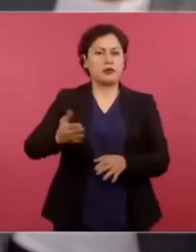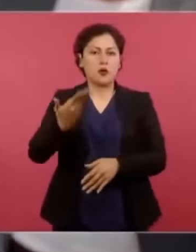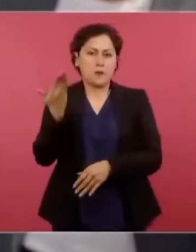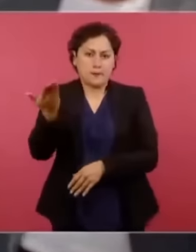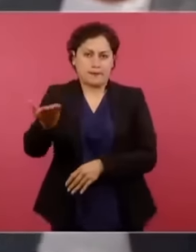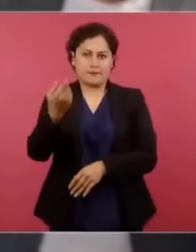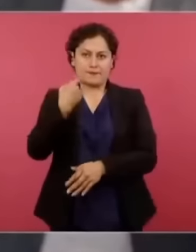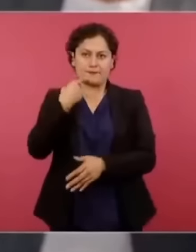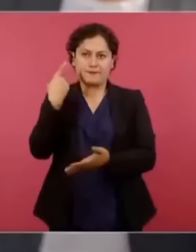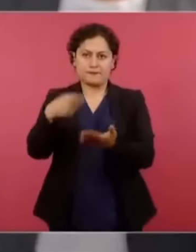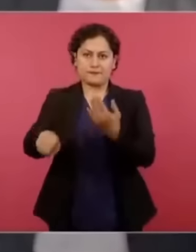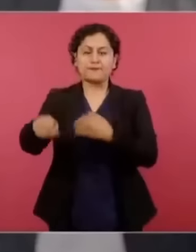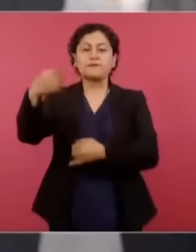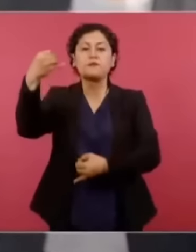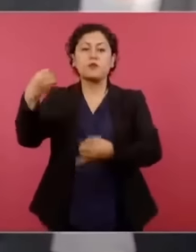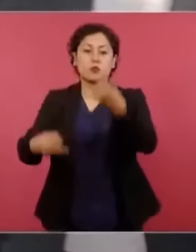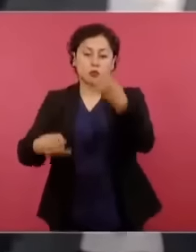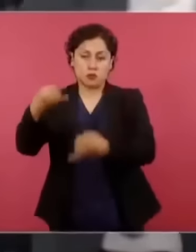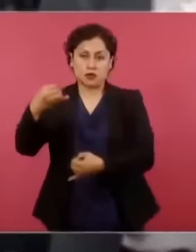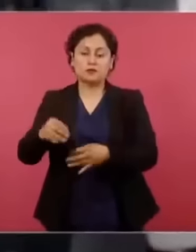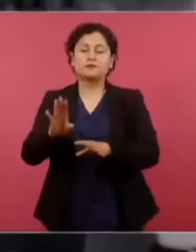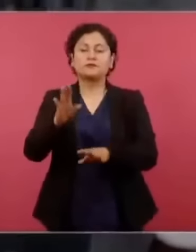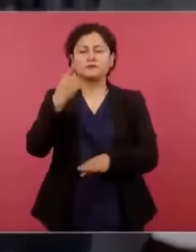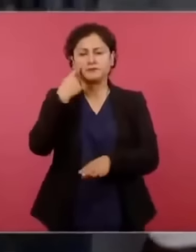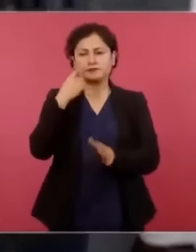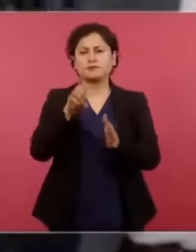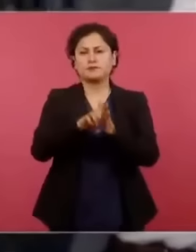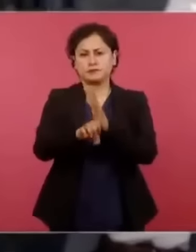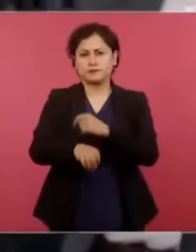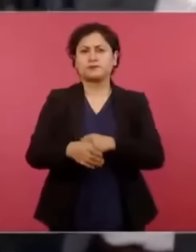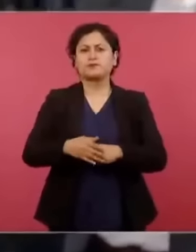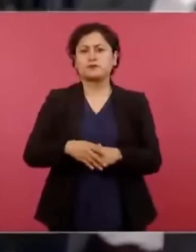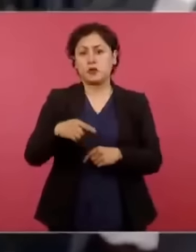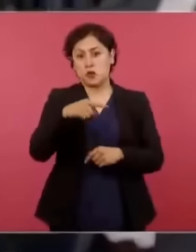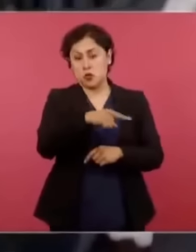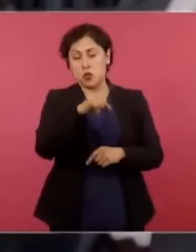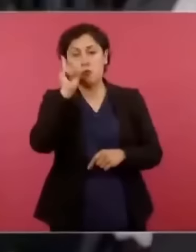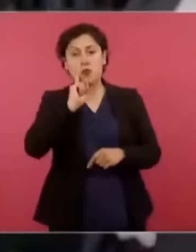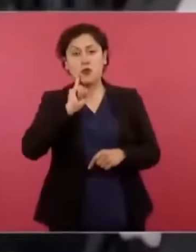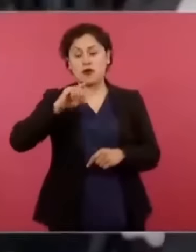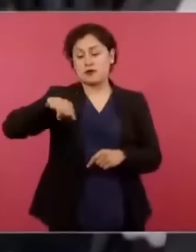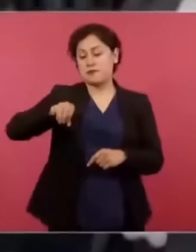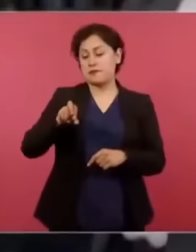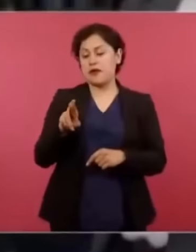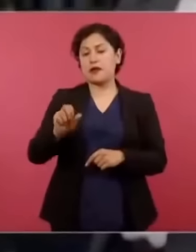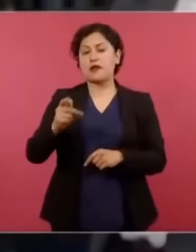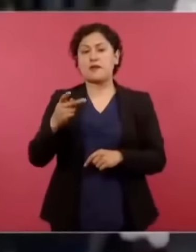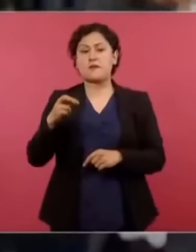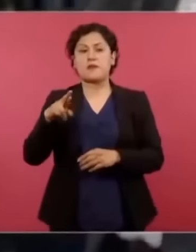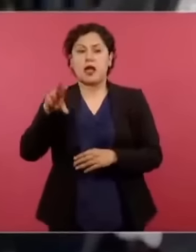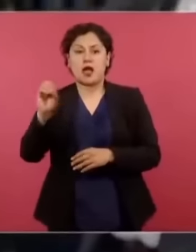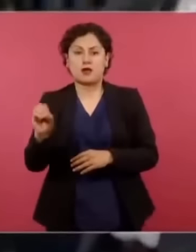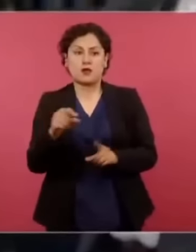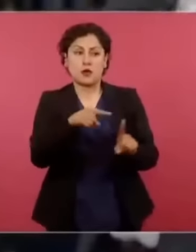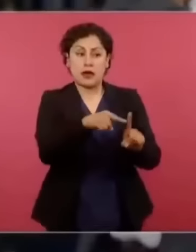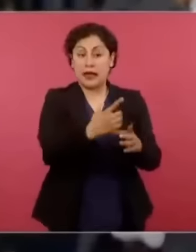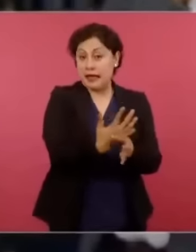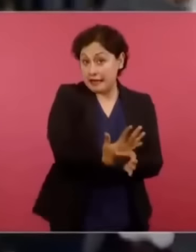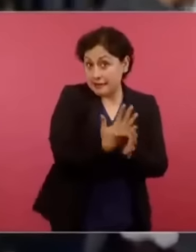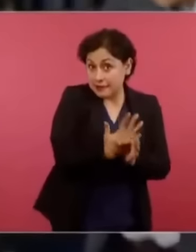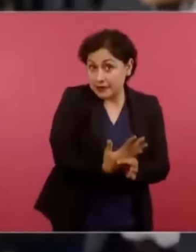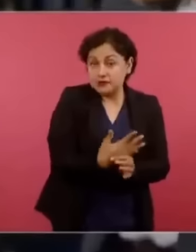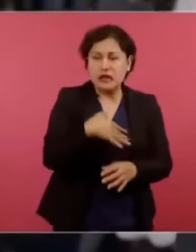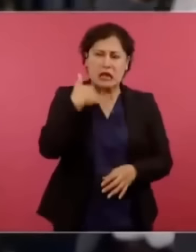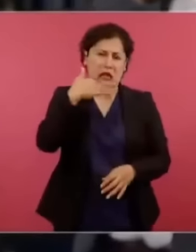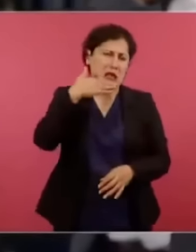mil pesos de pensión contra una persona como es María Amparo Cázar, que supuestamente está en contra de la corrupción, pero ya vemos que